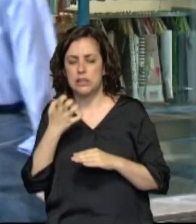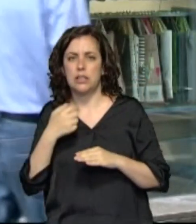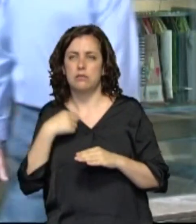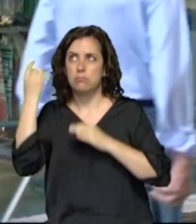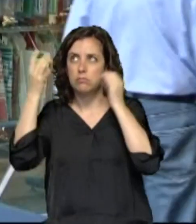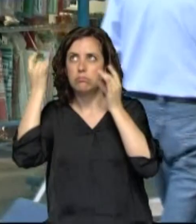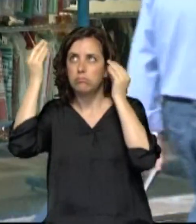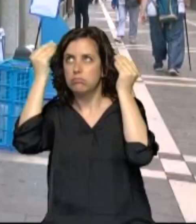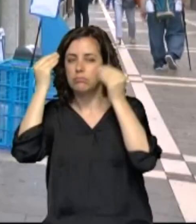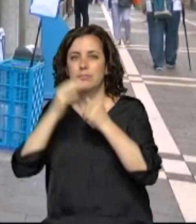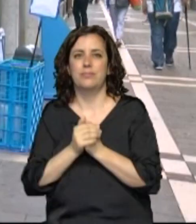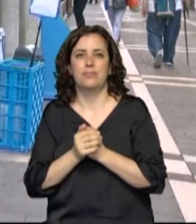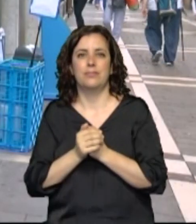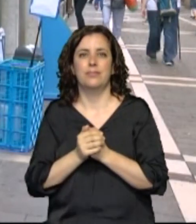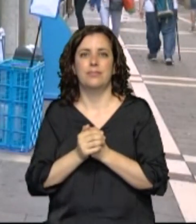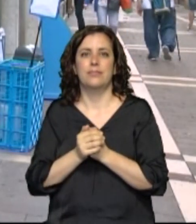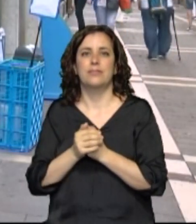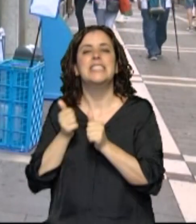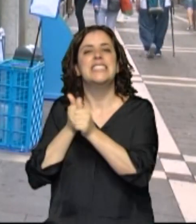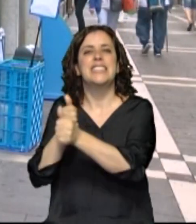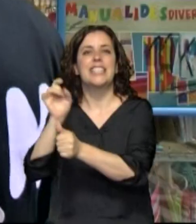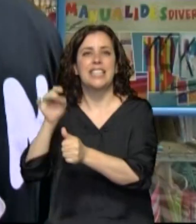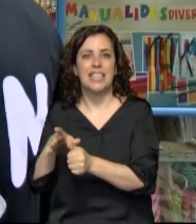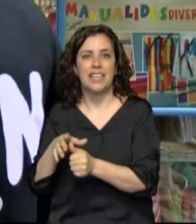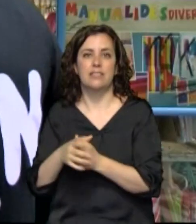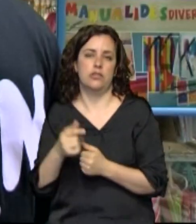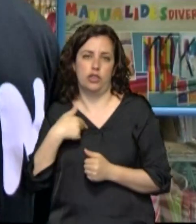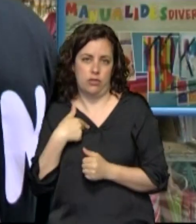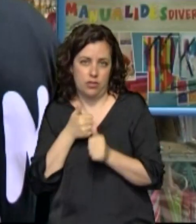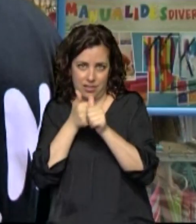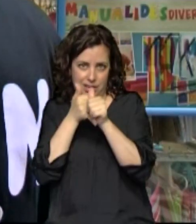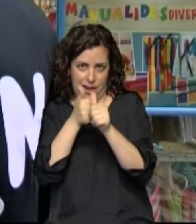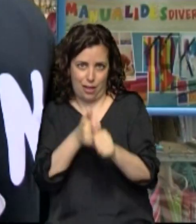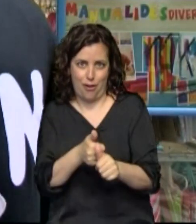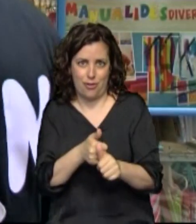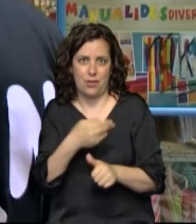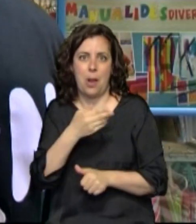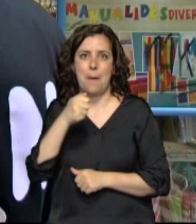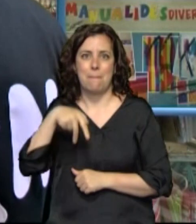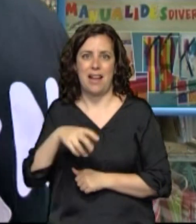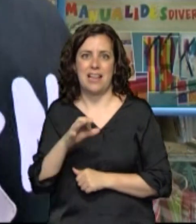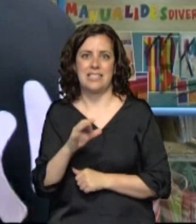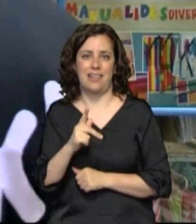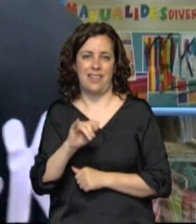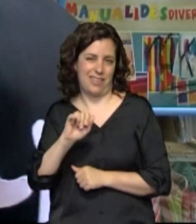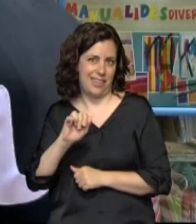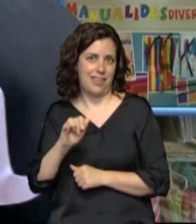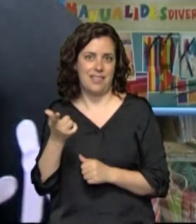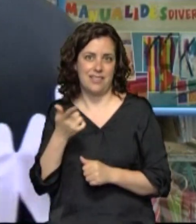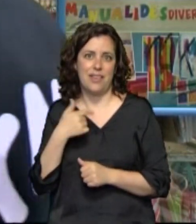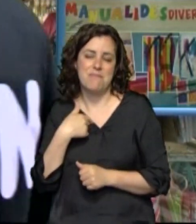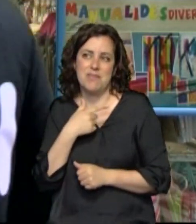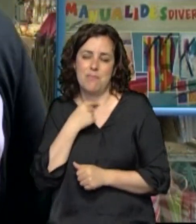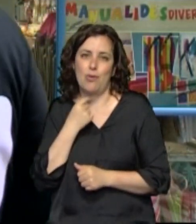referencia está clara y así lo intenta reflejar en sus obras urbanas. Yo soy un seguidor de Banksy y me hace gracia y